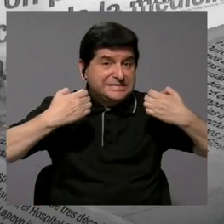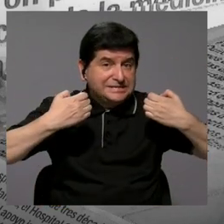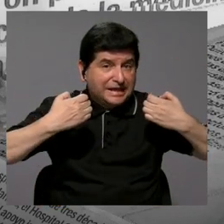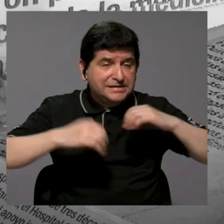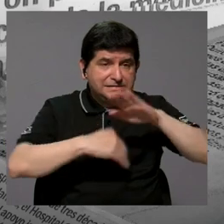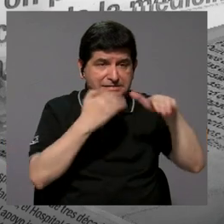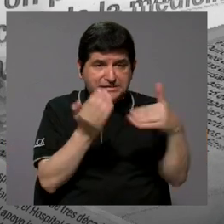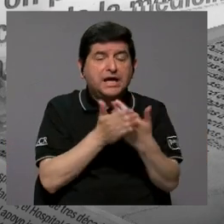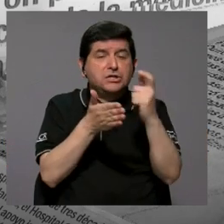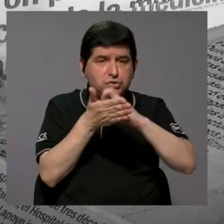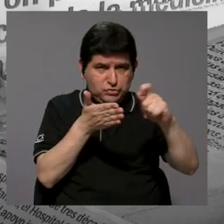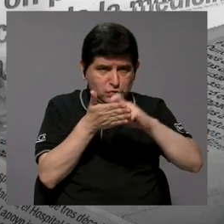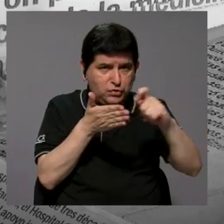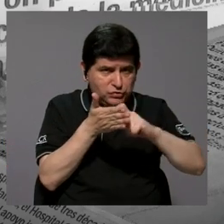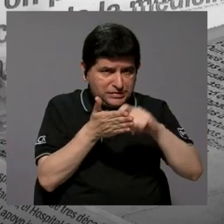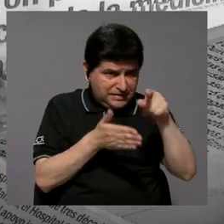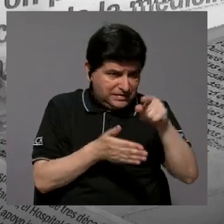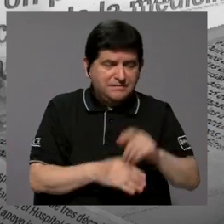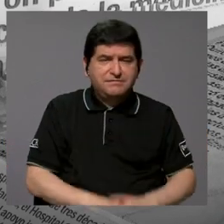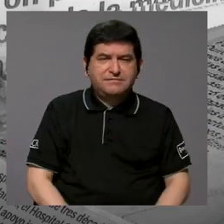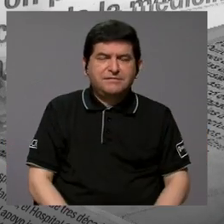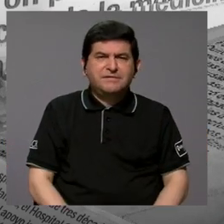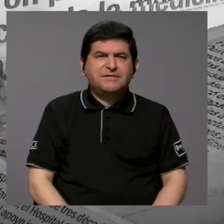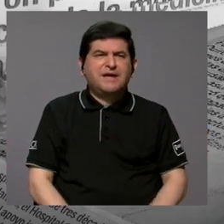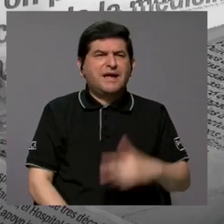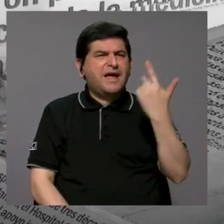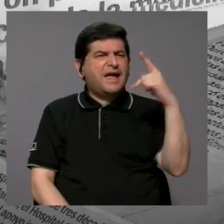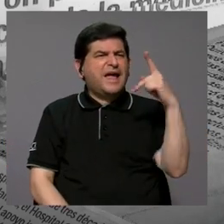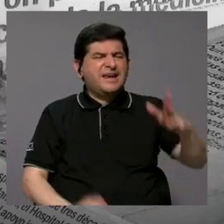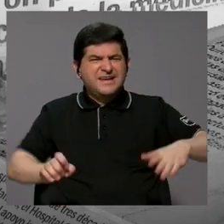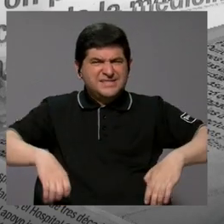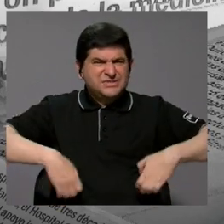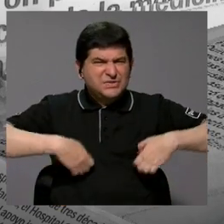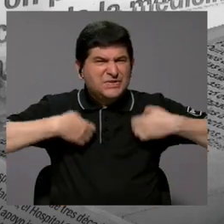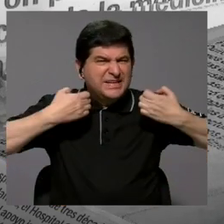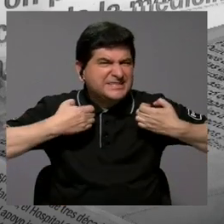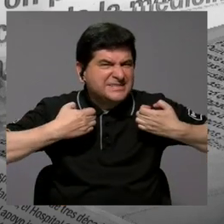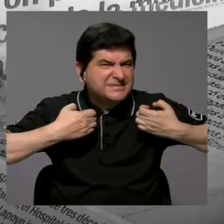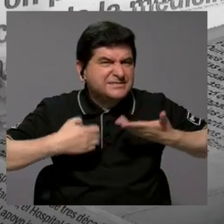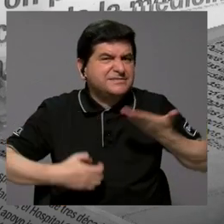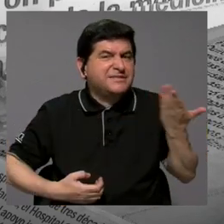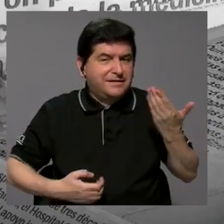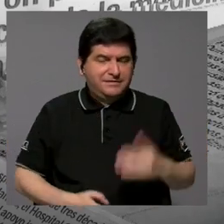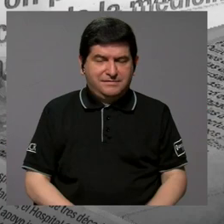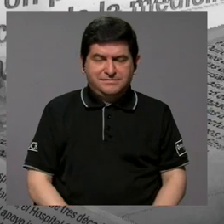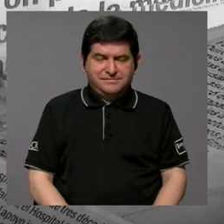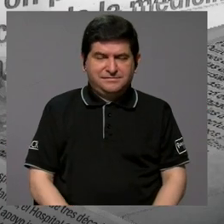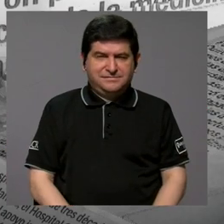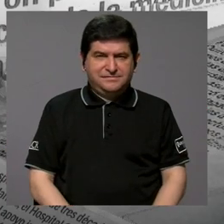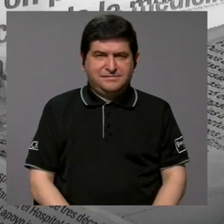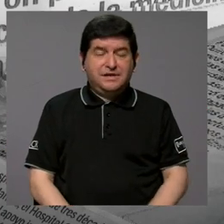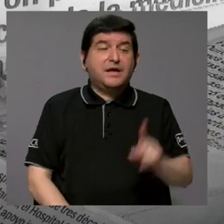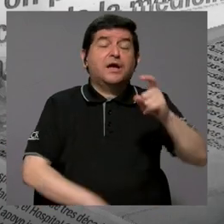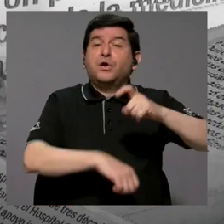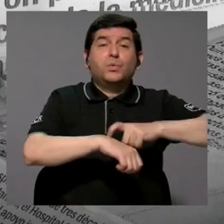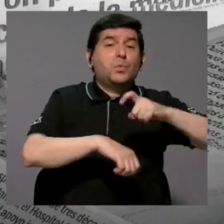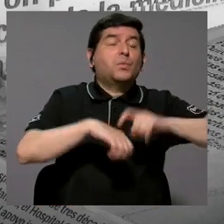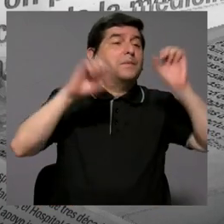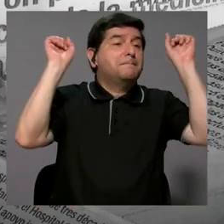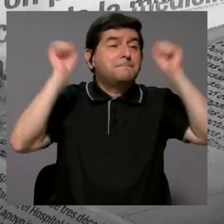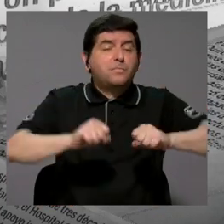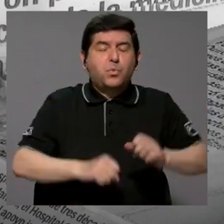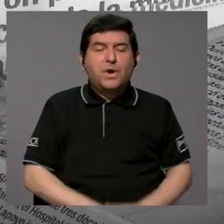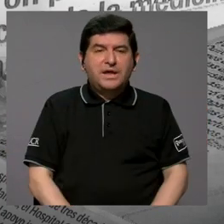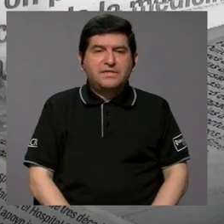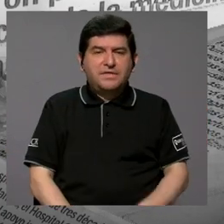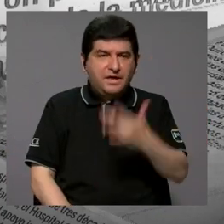y todo el mundo lo escribe ahí. Y el riesgo existencial es el hecho de que en algún momento puede